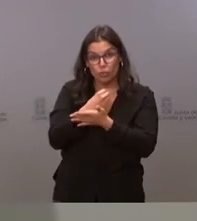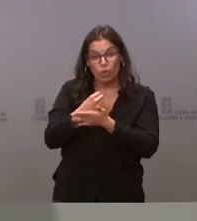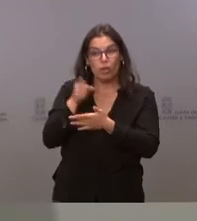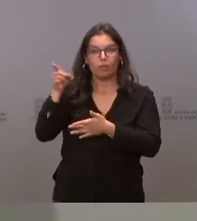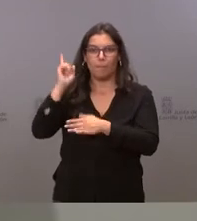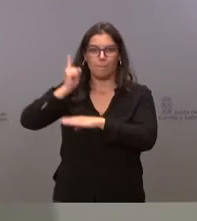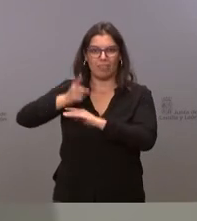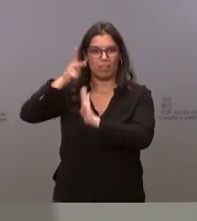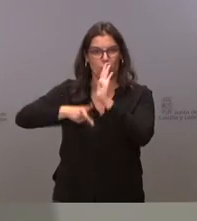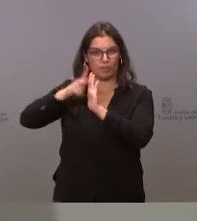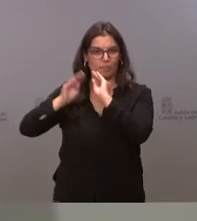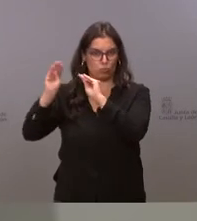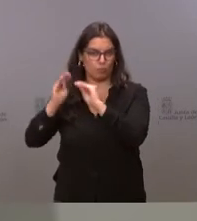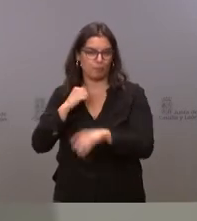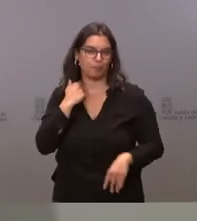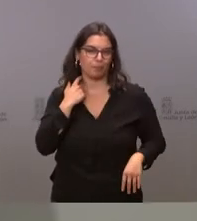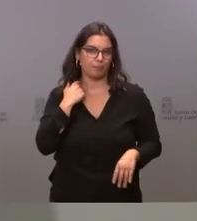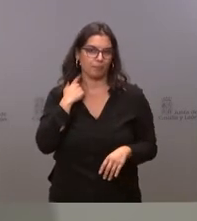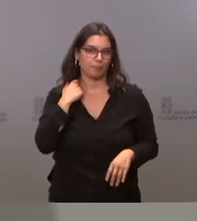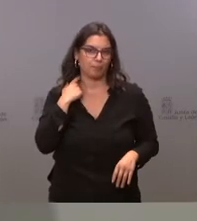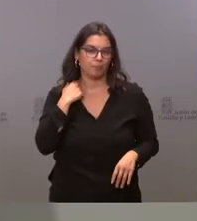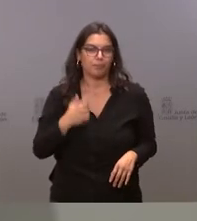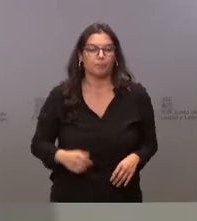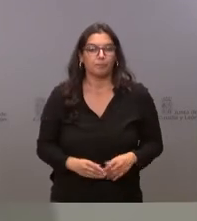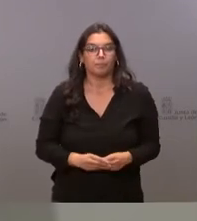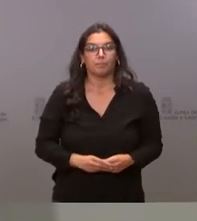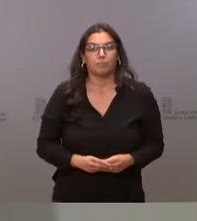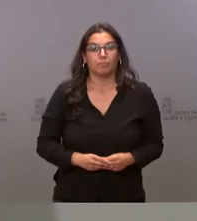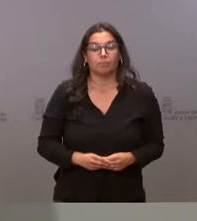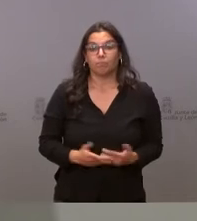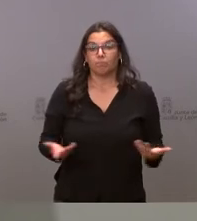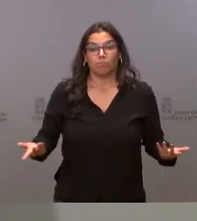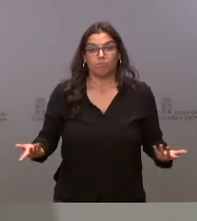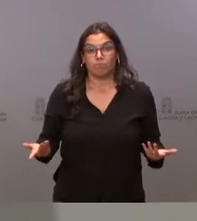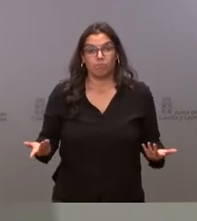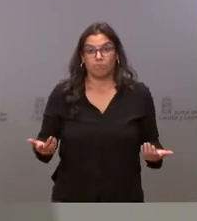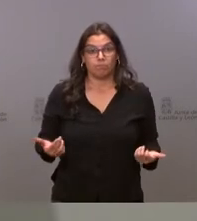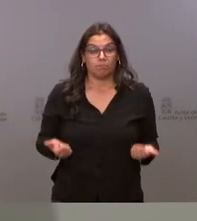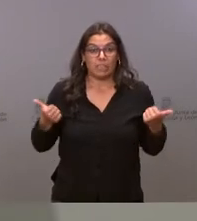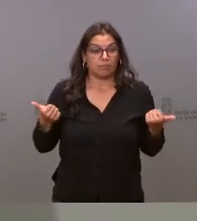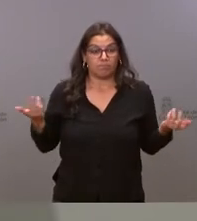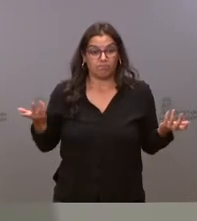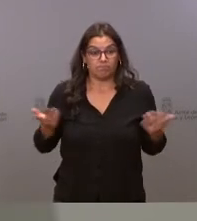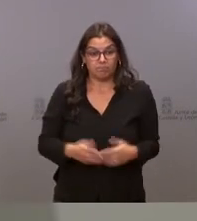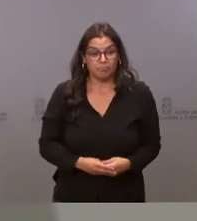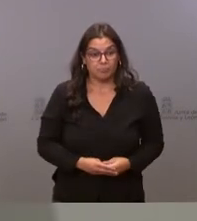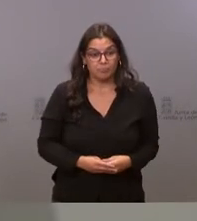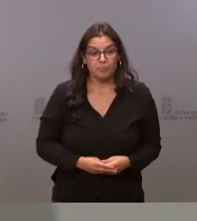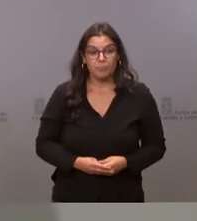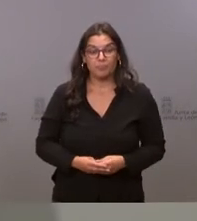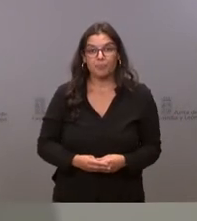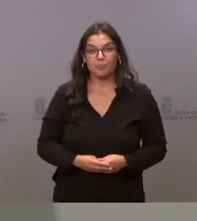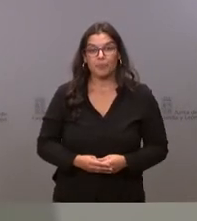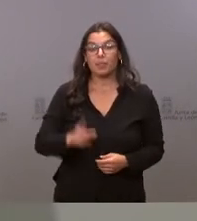sin mascarilla. A este respecto no tenemos mucho más que añadir, nada más que también ha